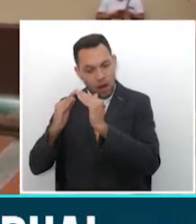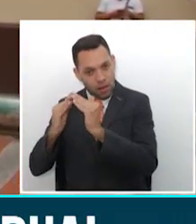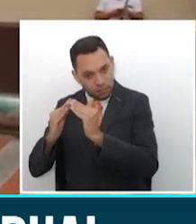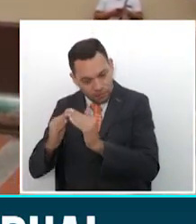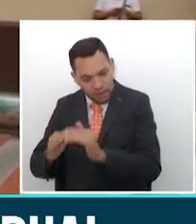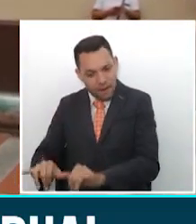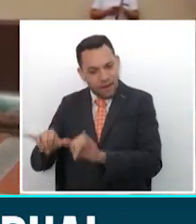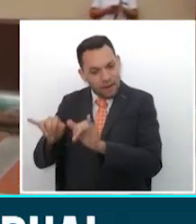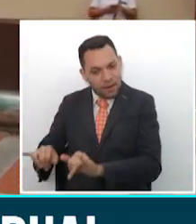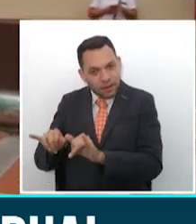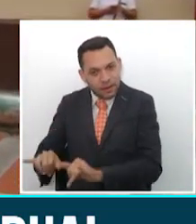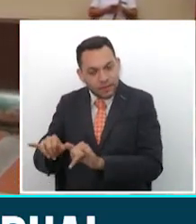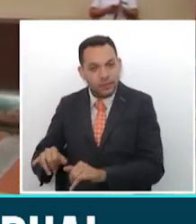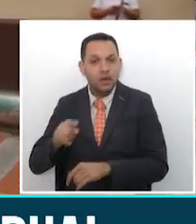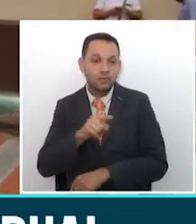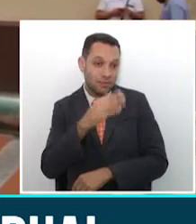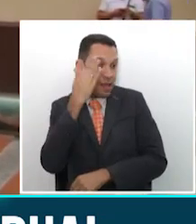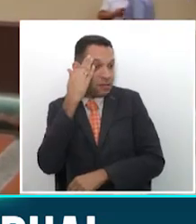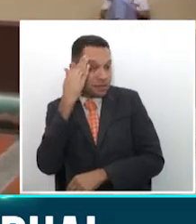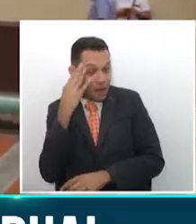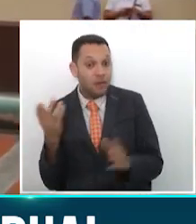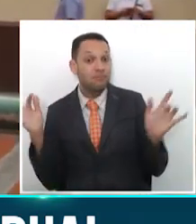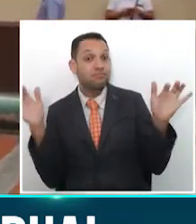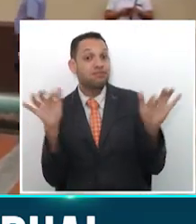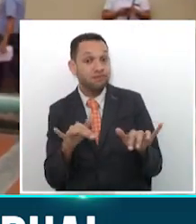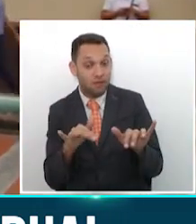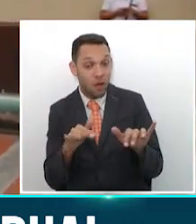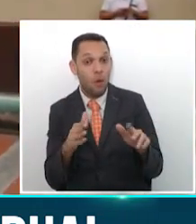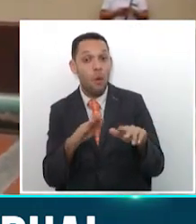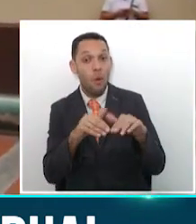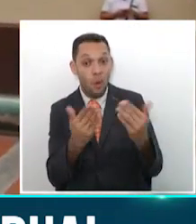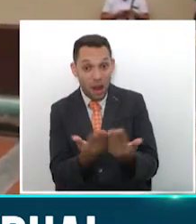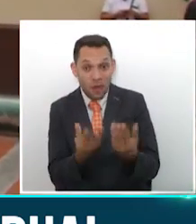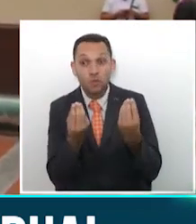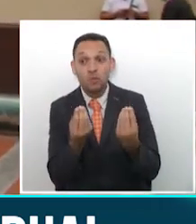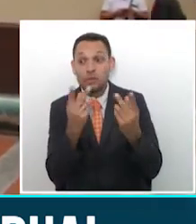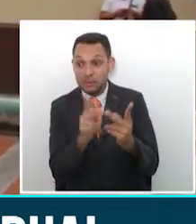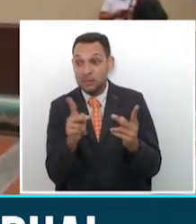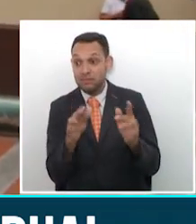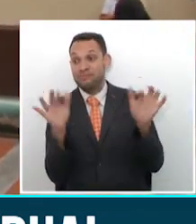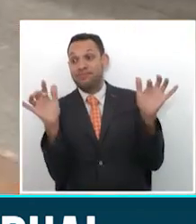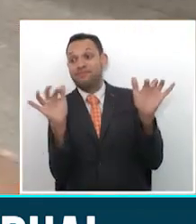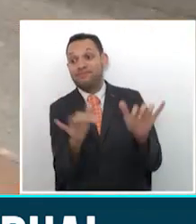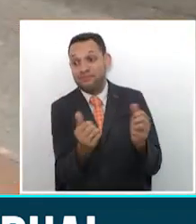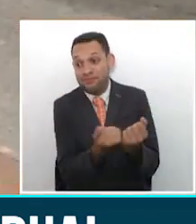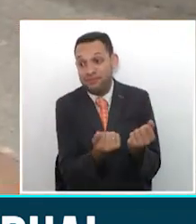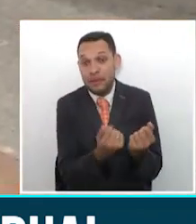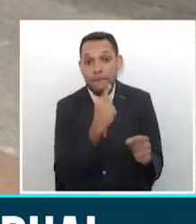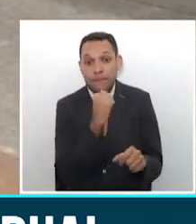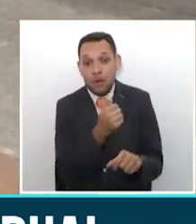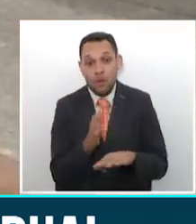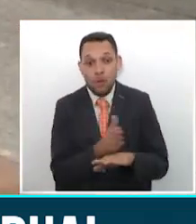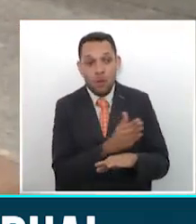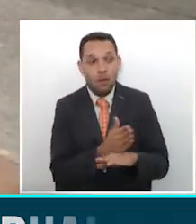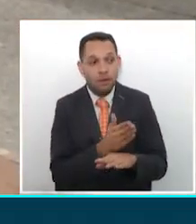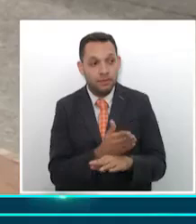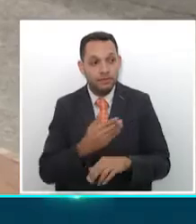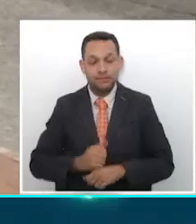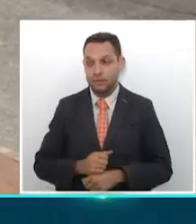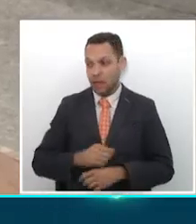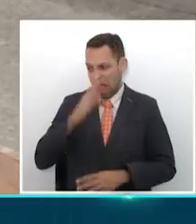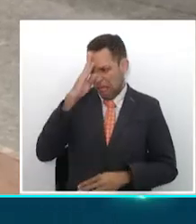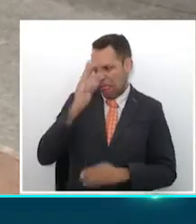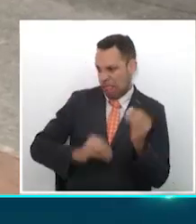porque usted sabe que ya las aglomeraciones son bastante complicadas, ¿cierto? No, yo no estoy de acuerdo.